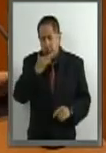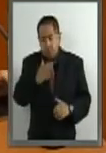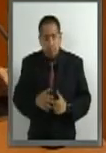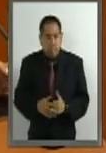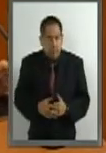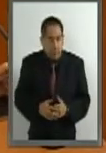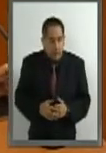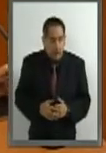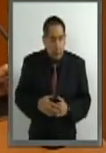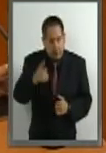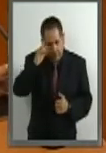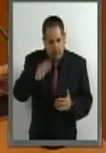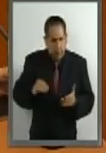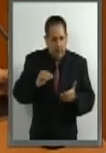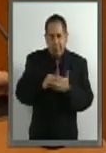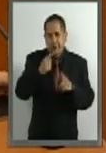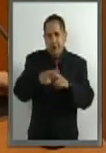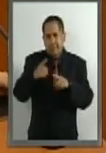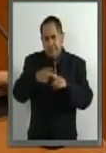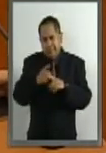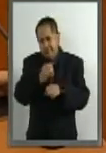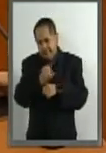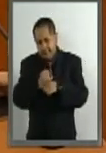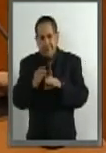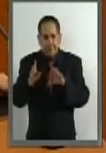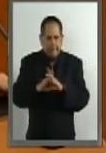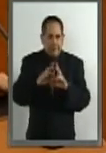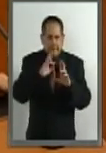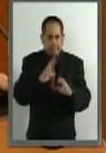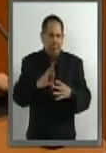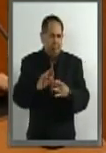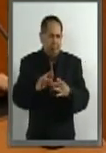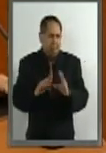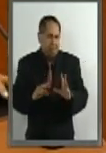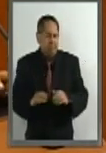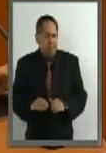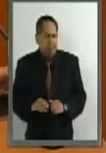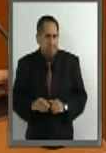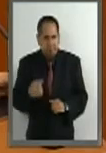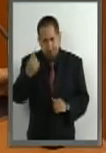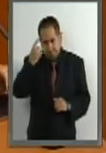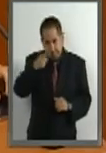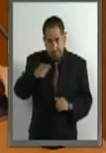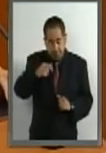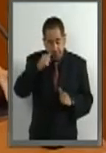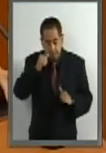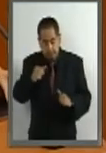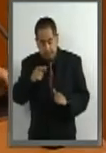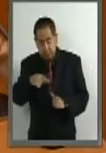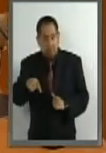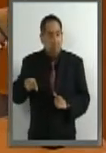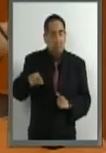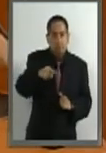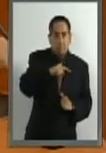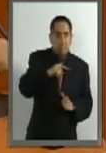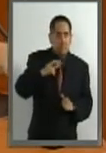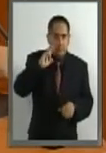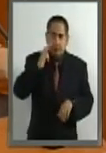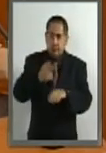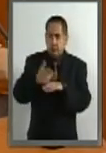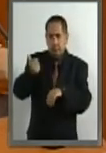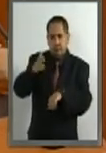para establecer mecanismos de fiscalización y rendición de cuentas, para atender la parte de responsabilidades